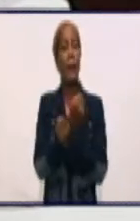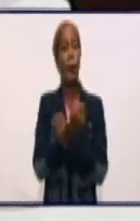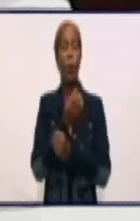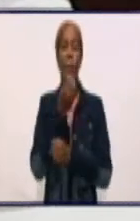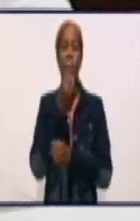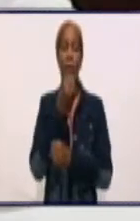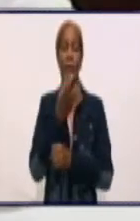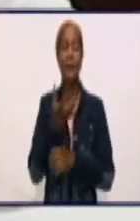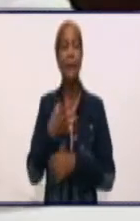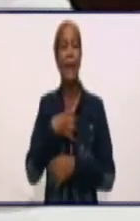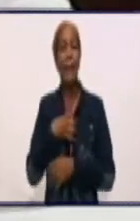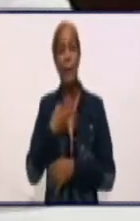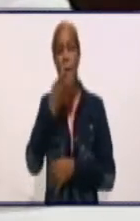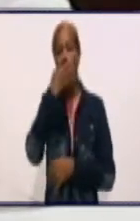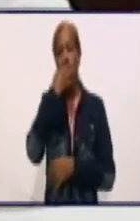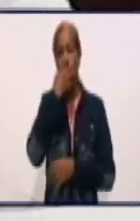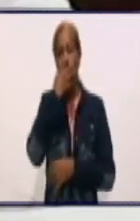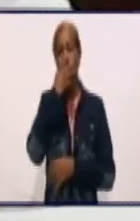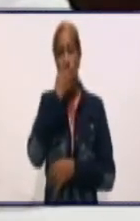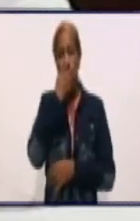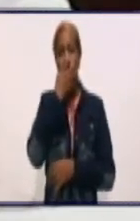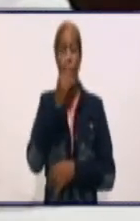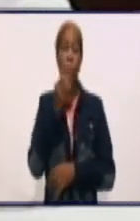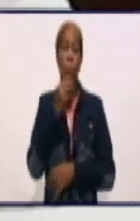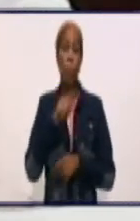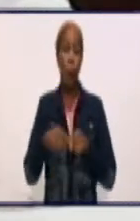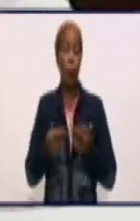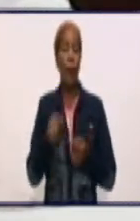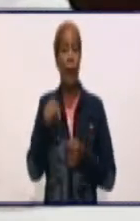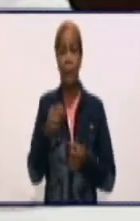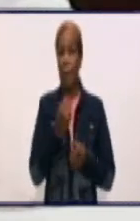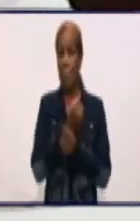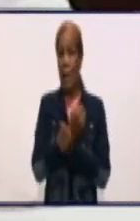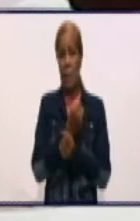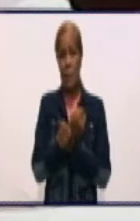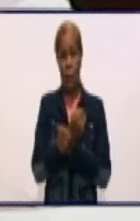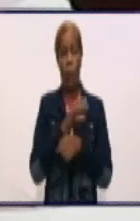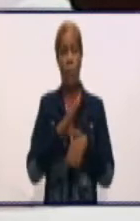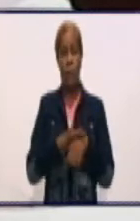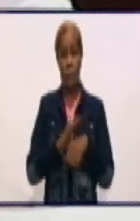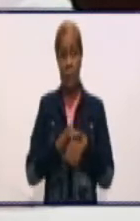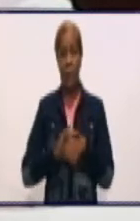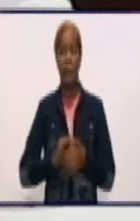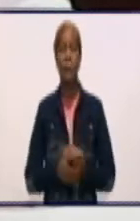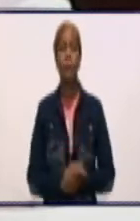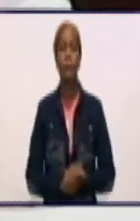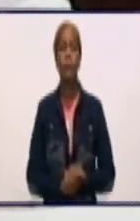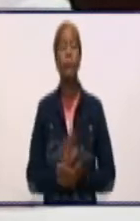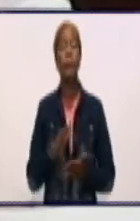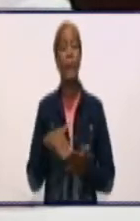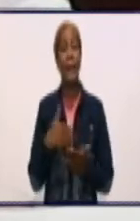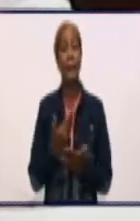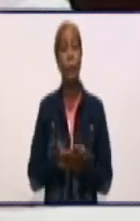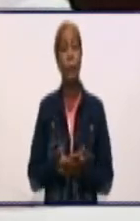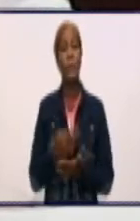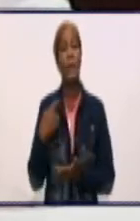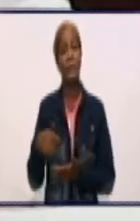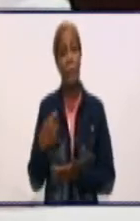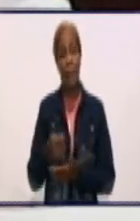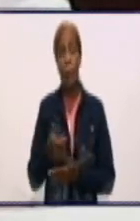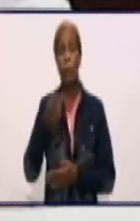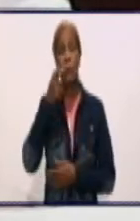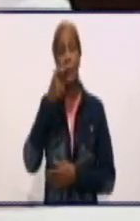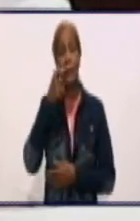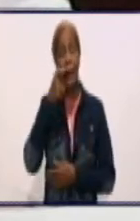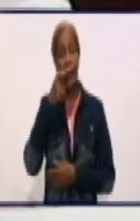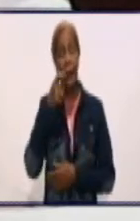que tienen que tener, como uno dice vulgarmente y entiende a la familia, aparatos para respirar. Entonces tenemos que estar alerta.